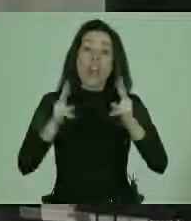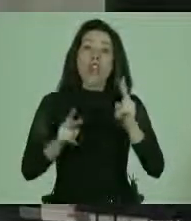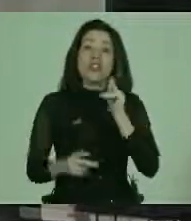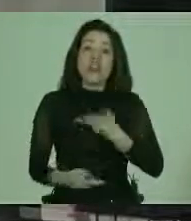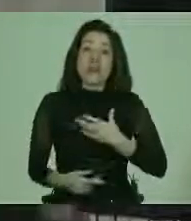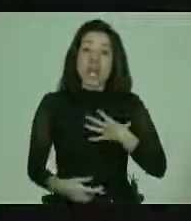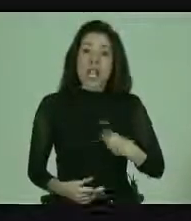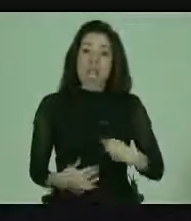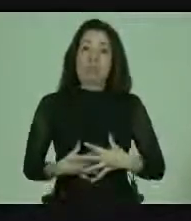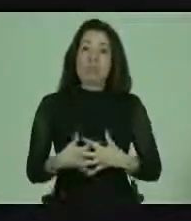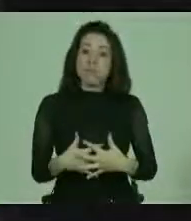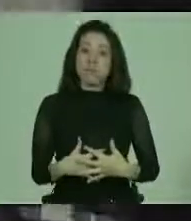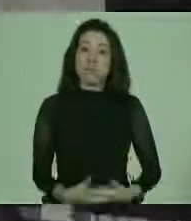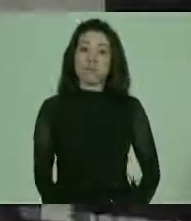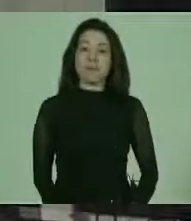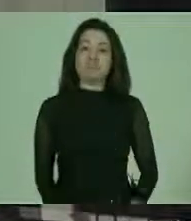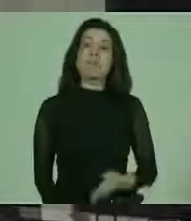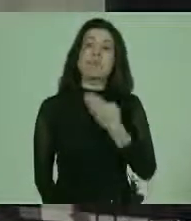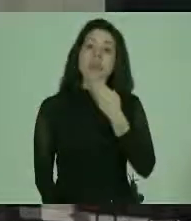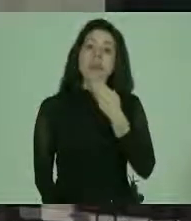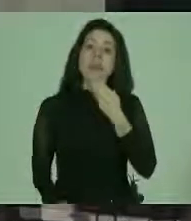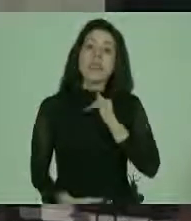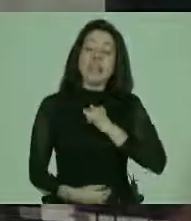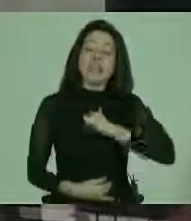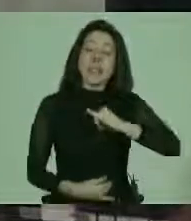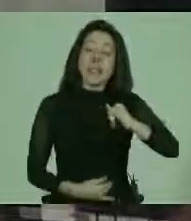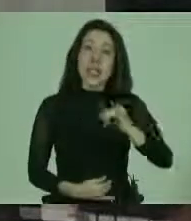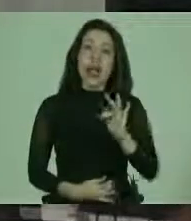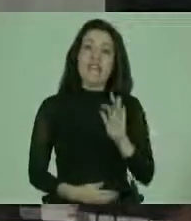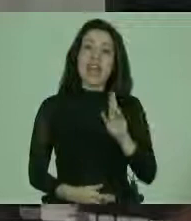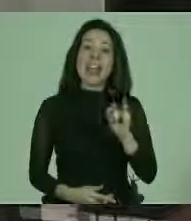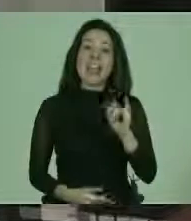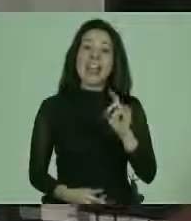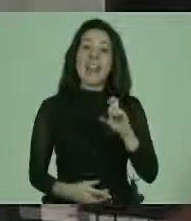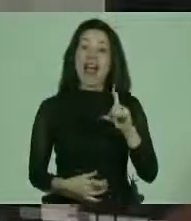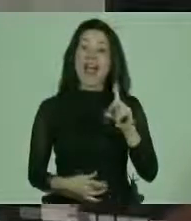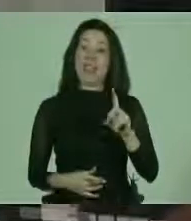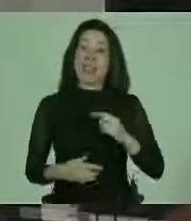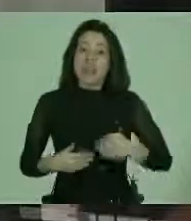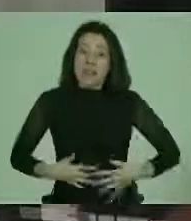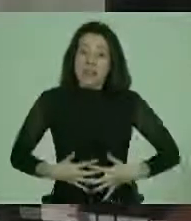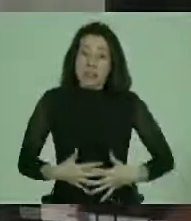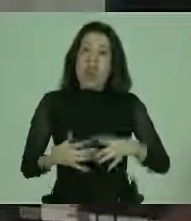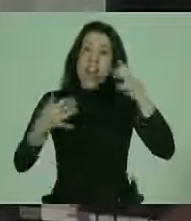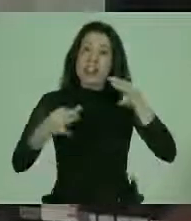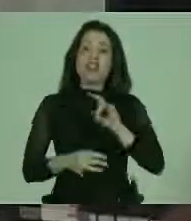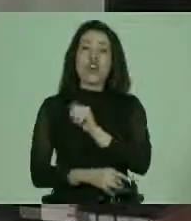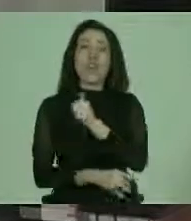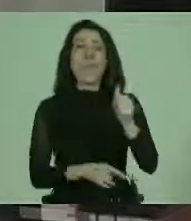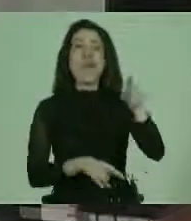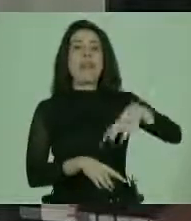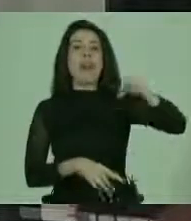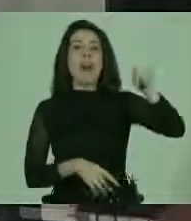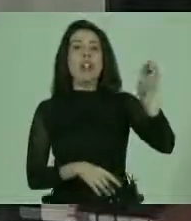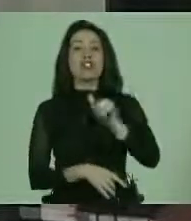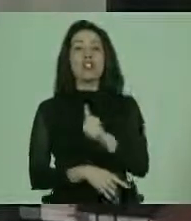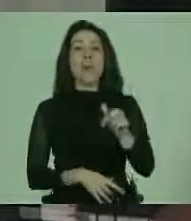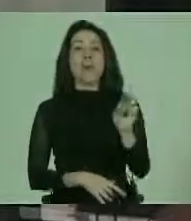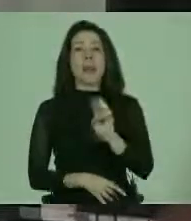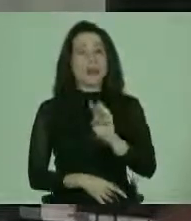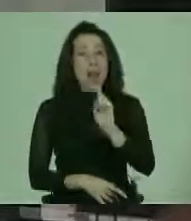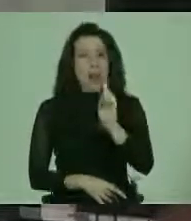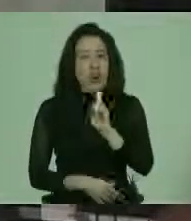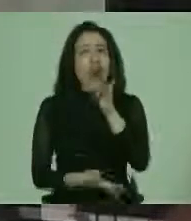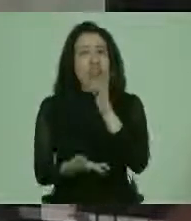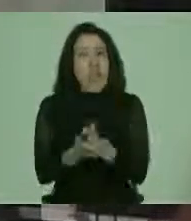y mantener su fertilidad. La decisión hoy día no puede seguir estando en los padres, tiene que estar en